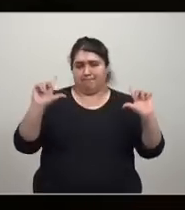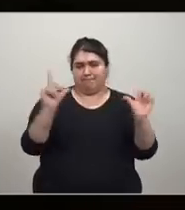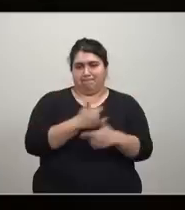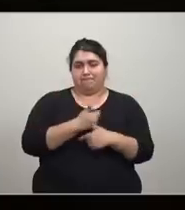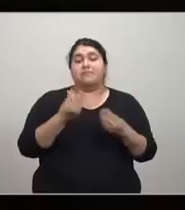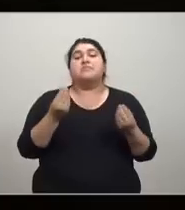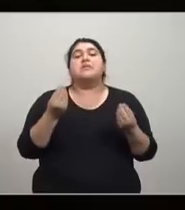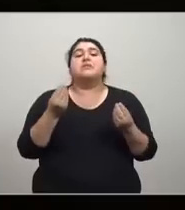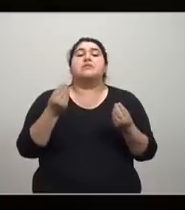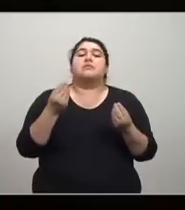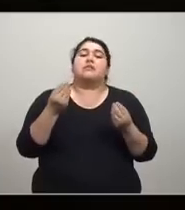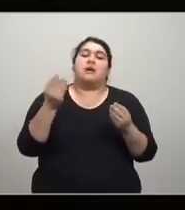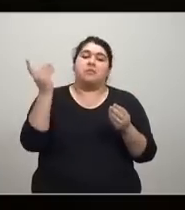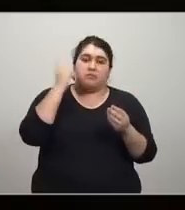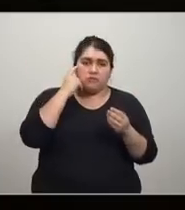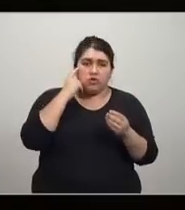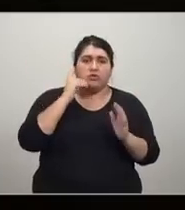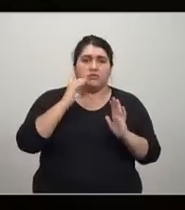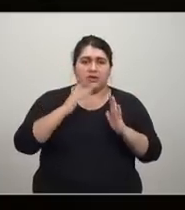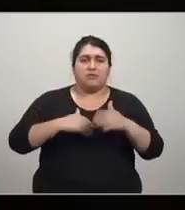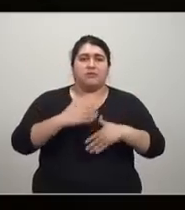Todo parecía marchar sobre ruedas.